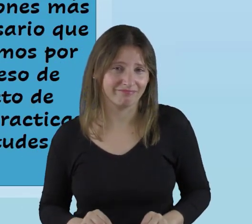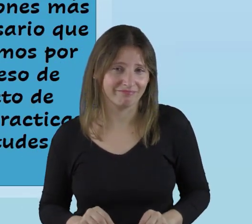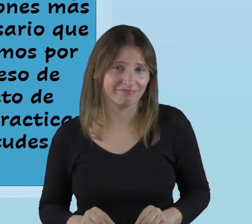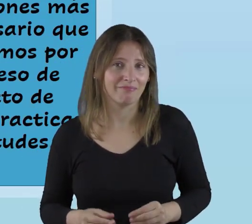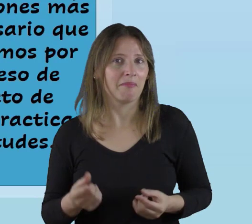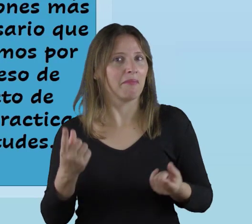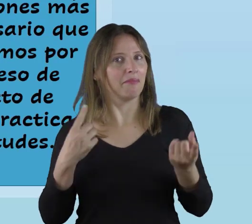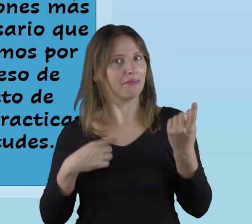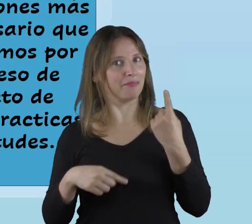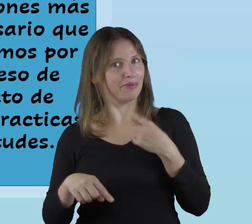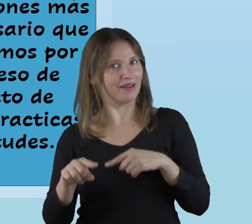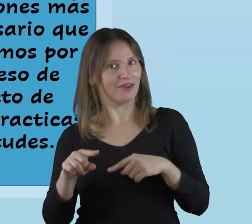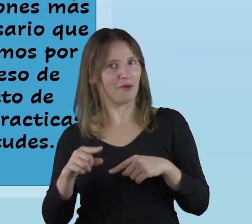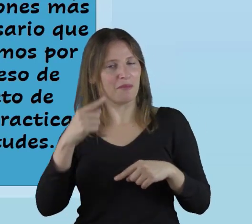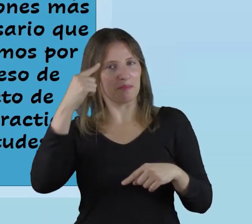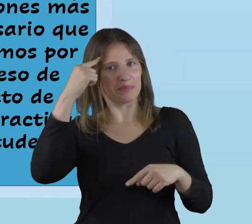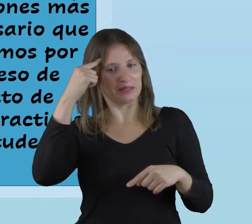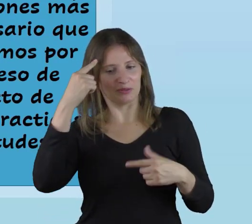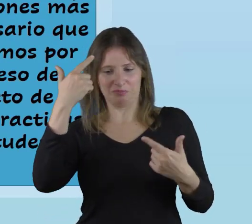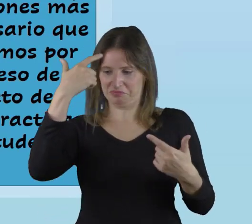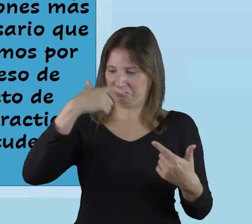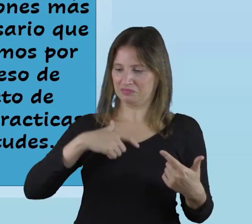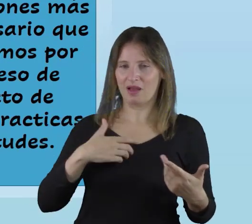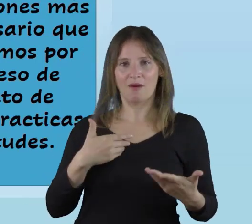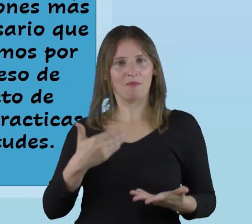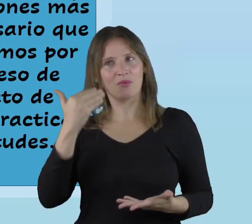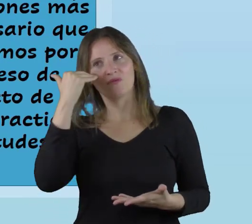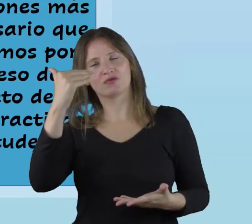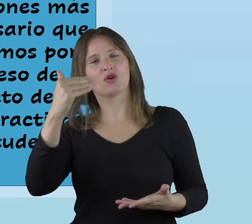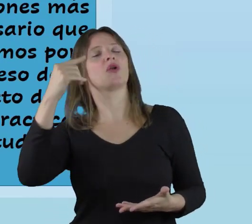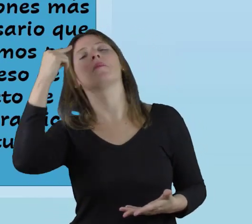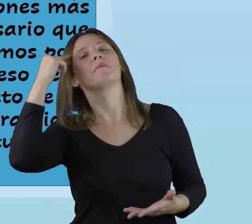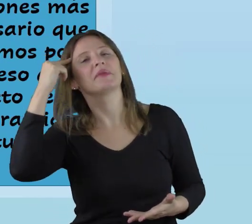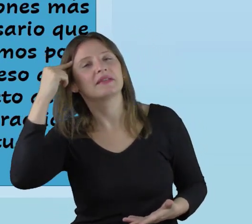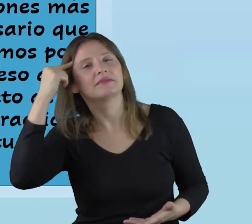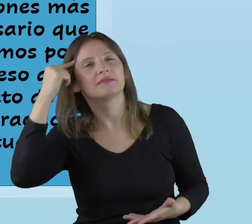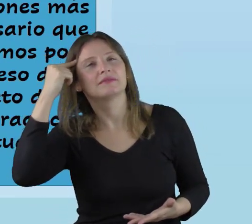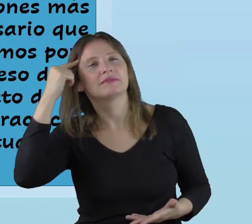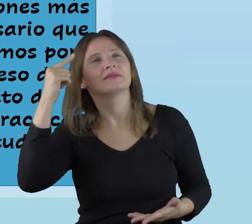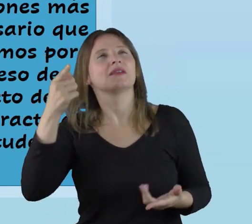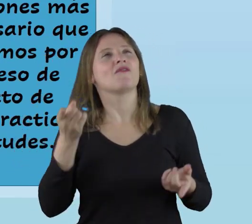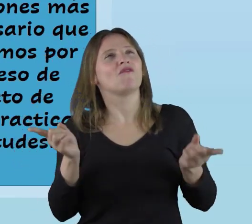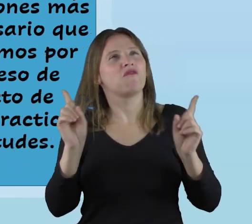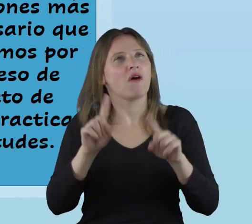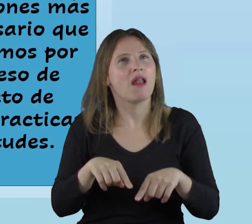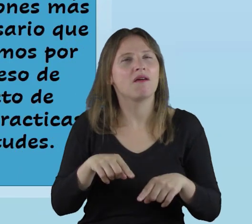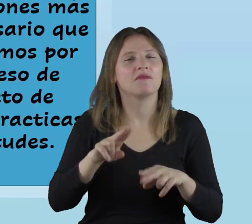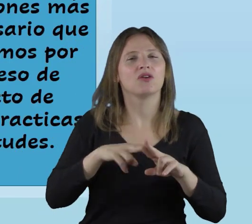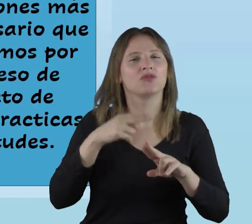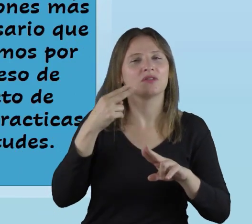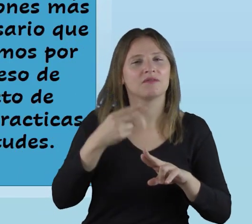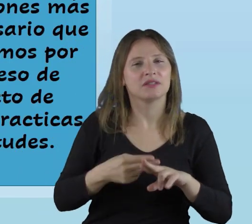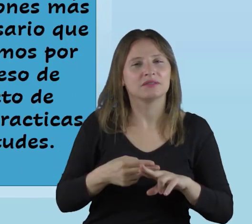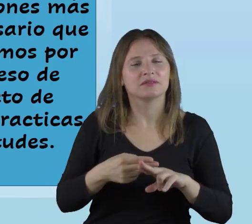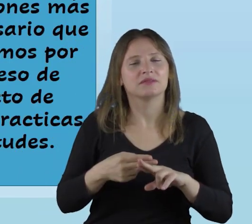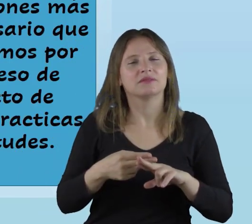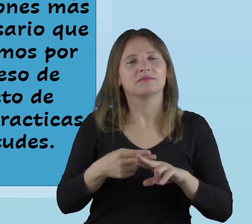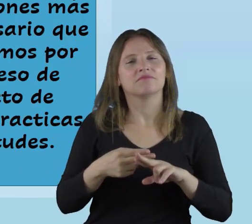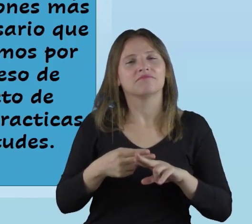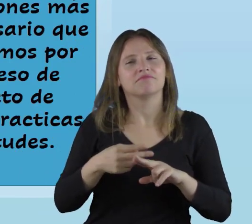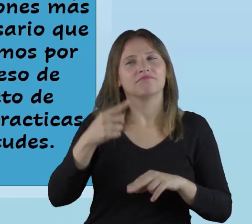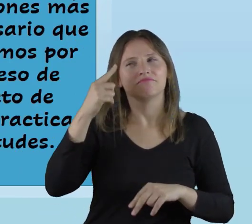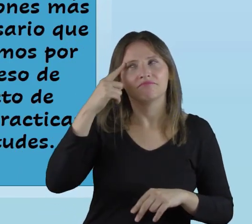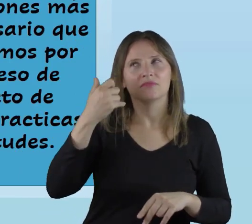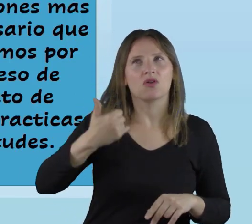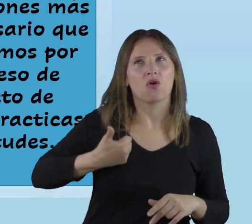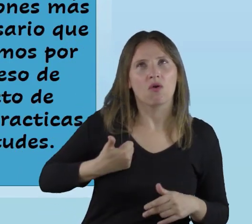es muy poco lo que se podría hacer pero sin embargo si nosotros reflexionamos y